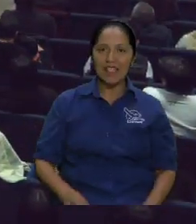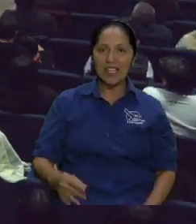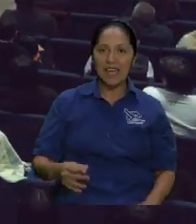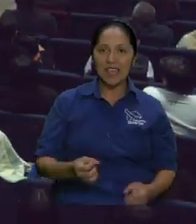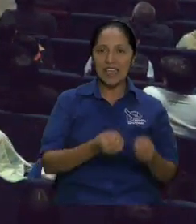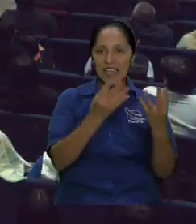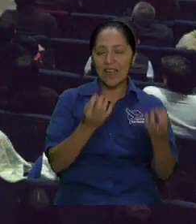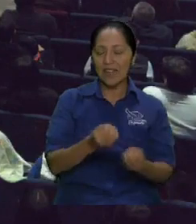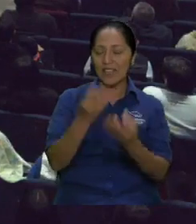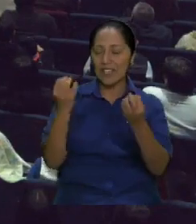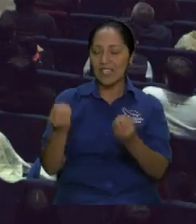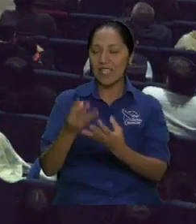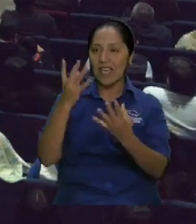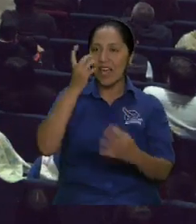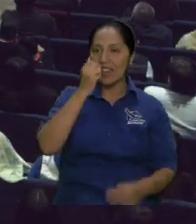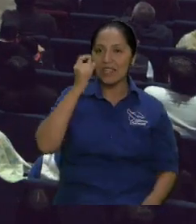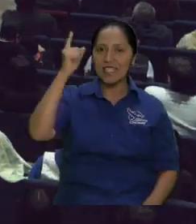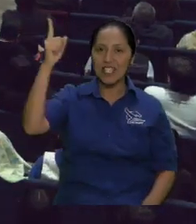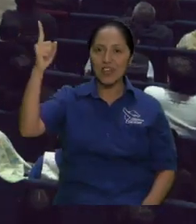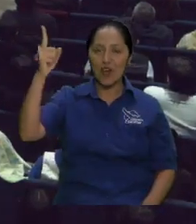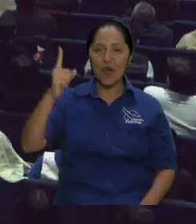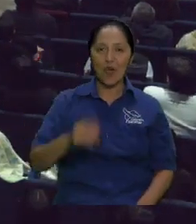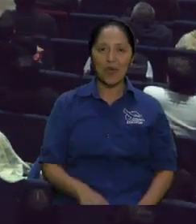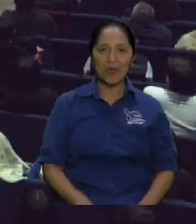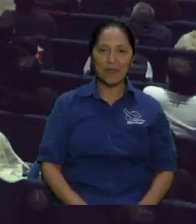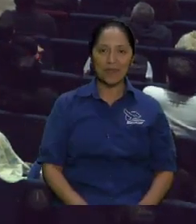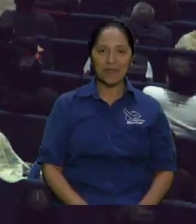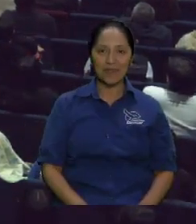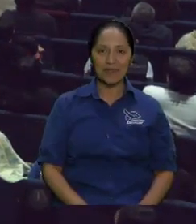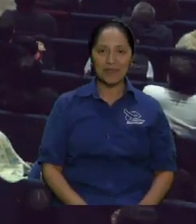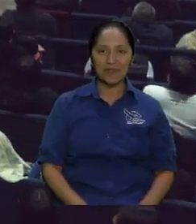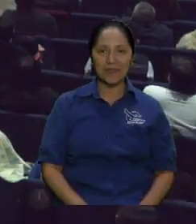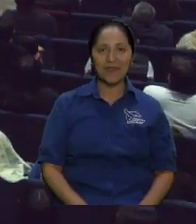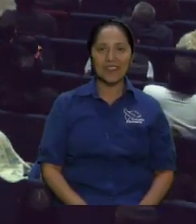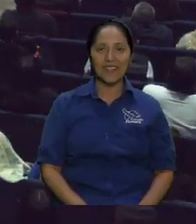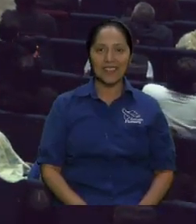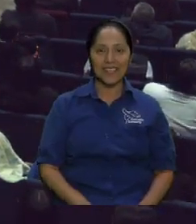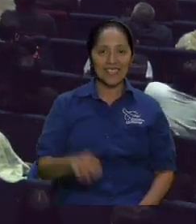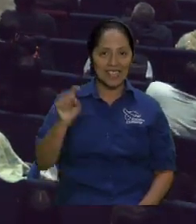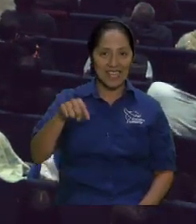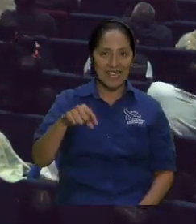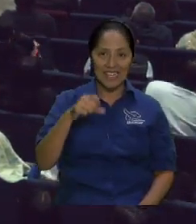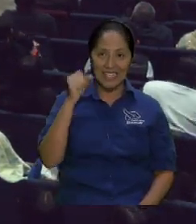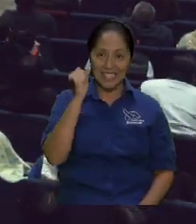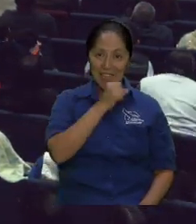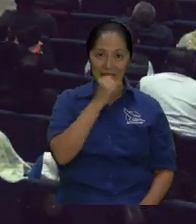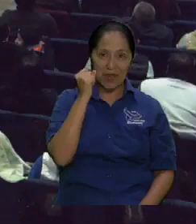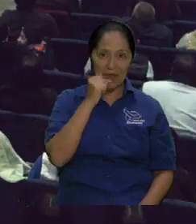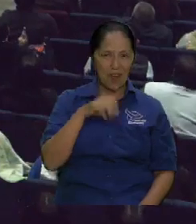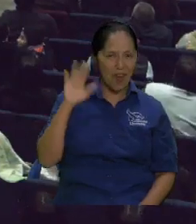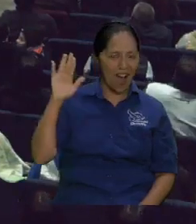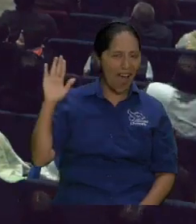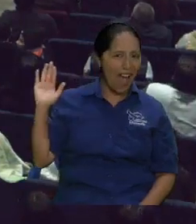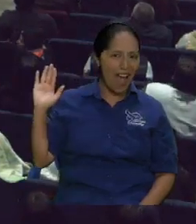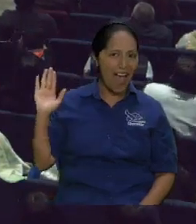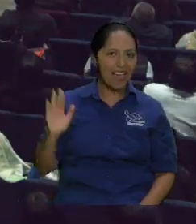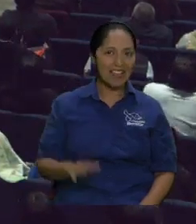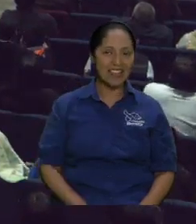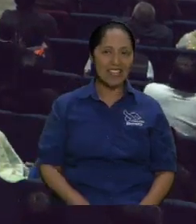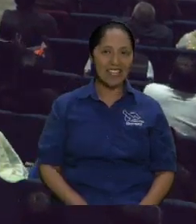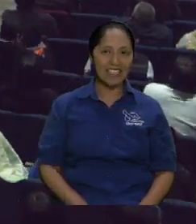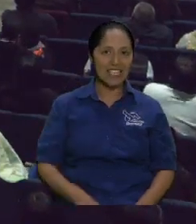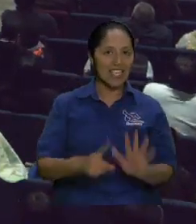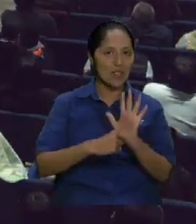en la viña del Señor si yo entiendo que ahora los himnos han cambiado un cacho pero ese himno reflejaba un